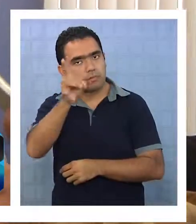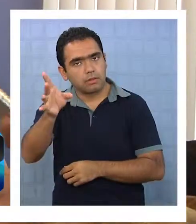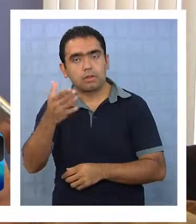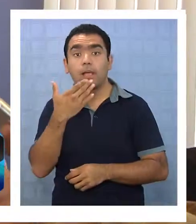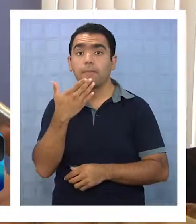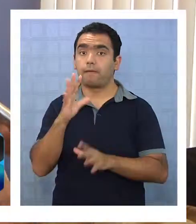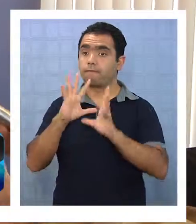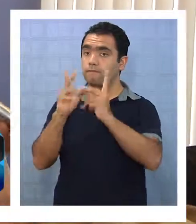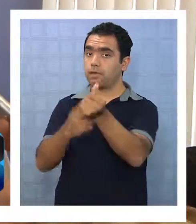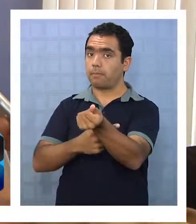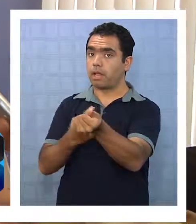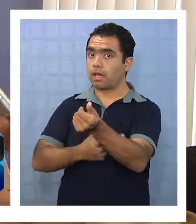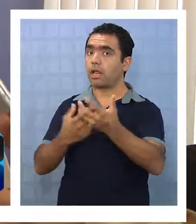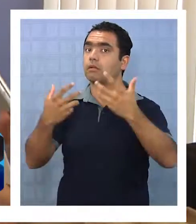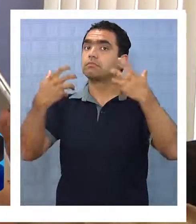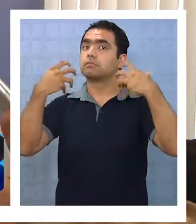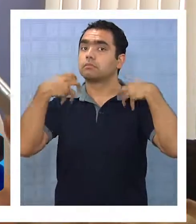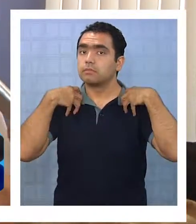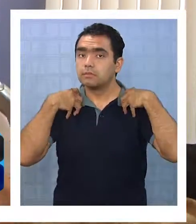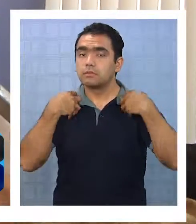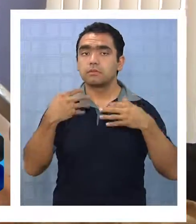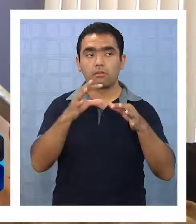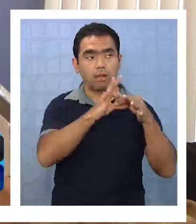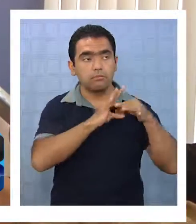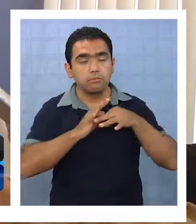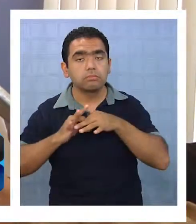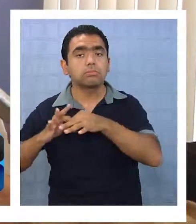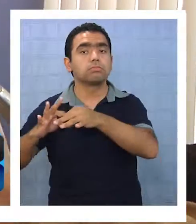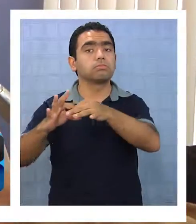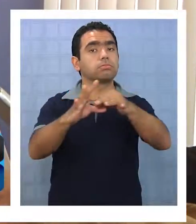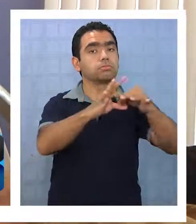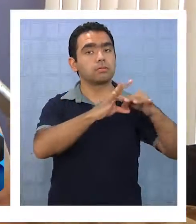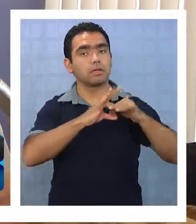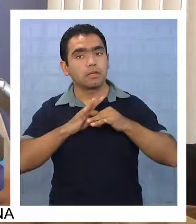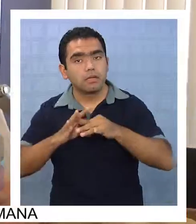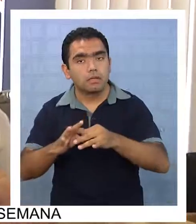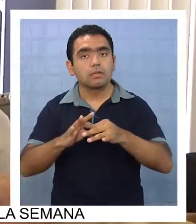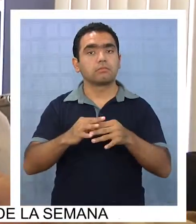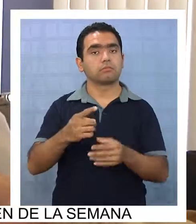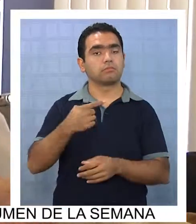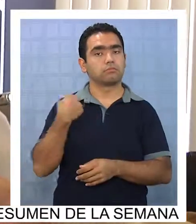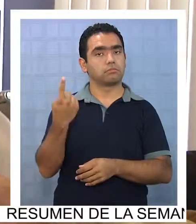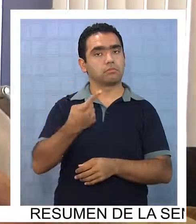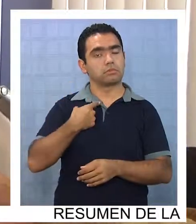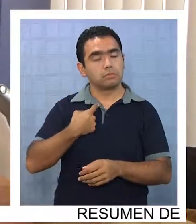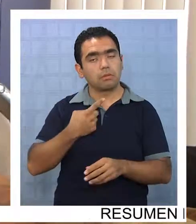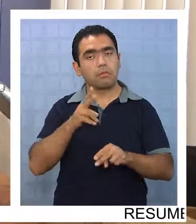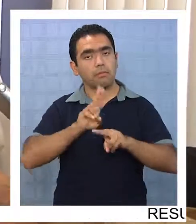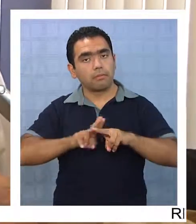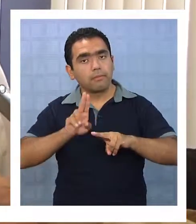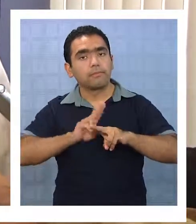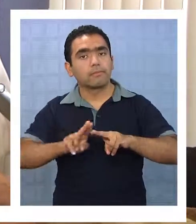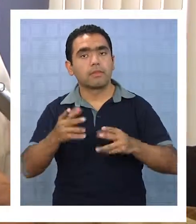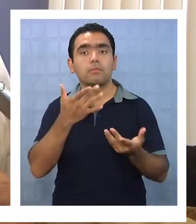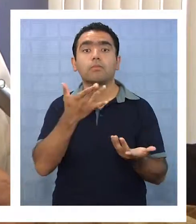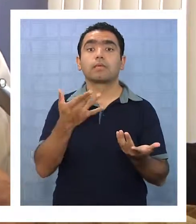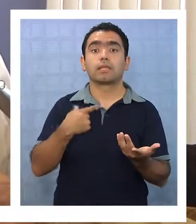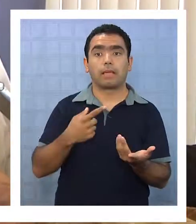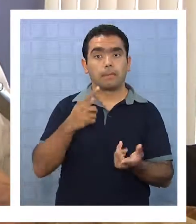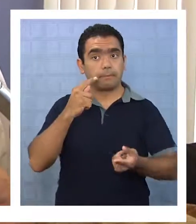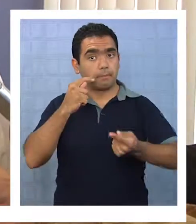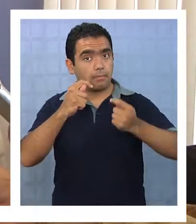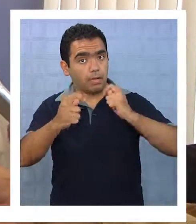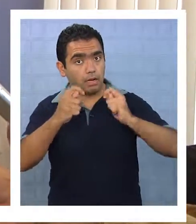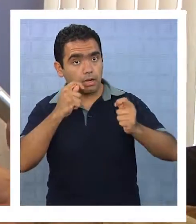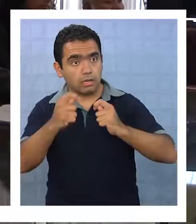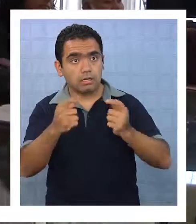familiar, podamos en conjunto responder a los riesgos que implica una fiesta como